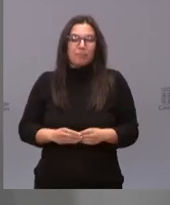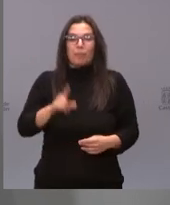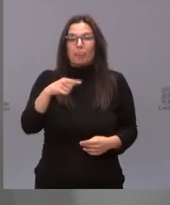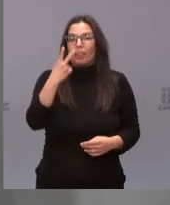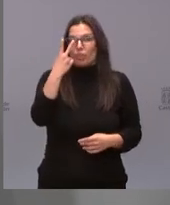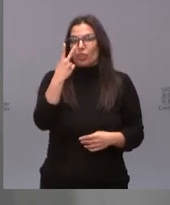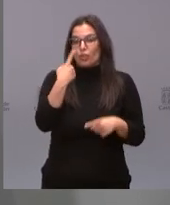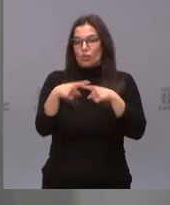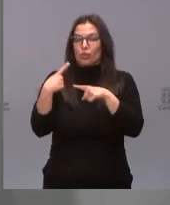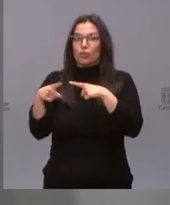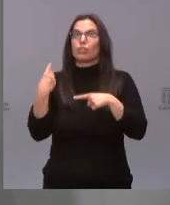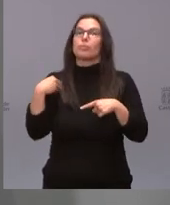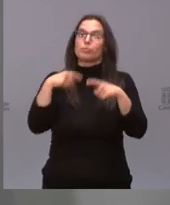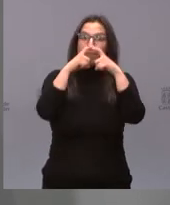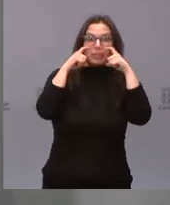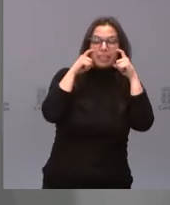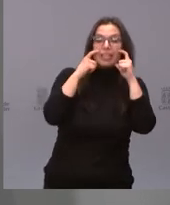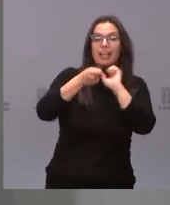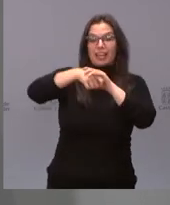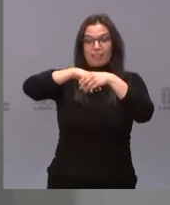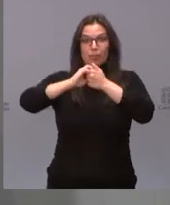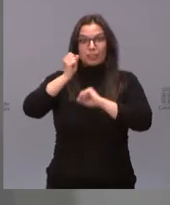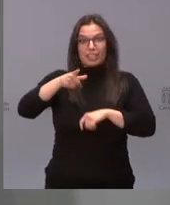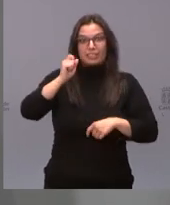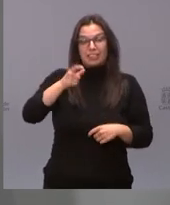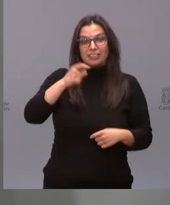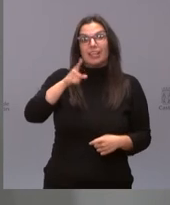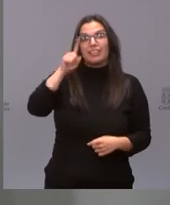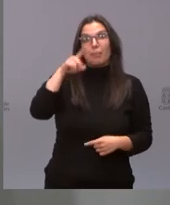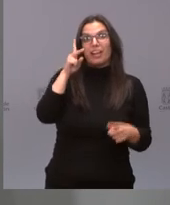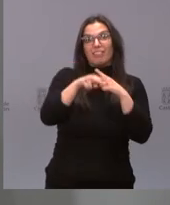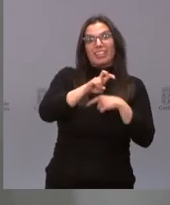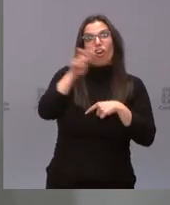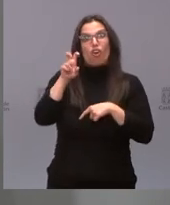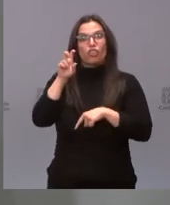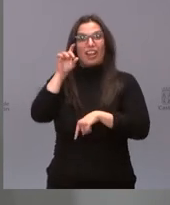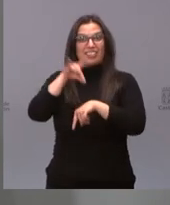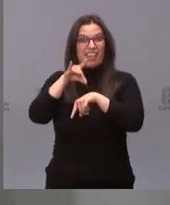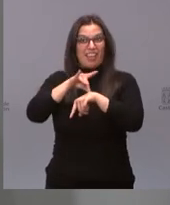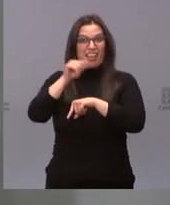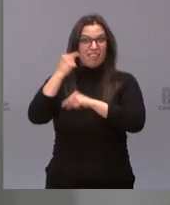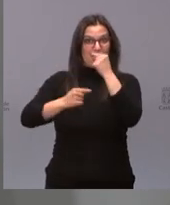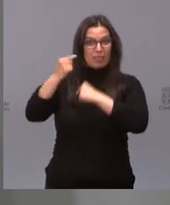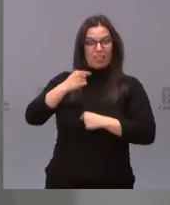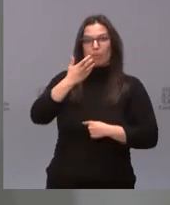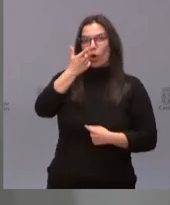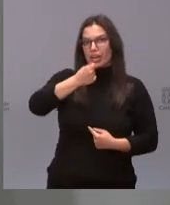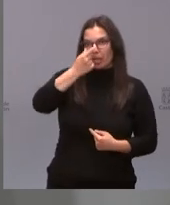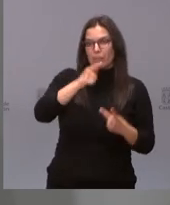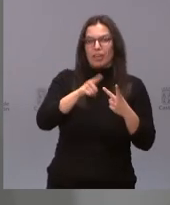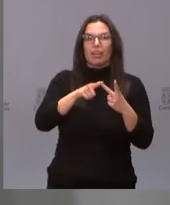aportado el lavado de manos y la mascarilla y es la disminución de otras enfermedades infecciosas. Es decir, la gripe, las enfermedades,